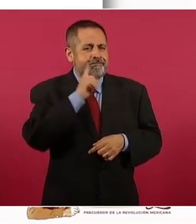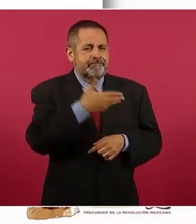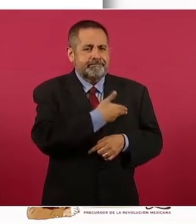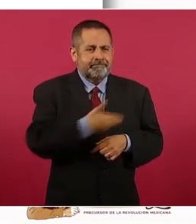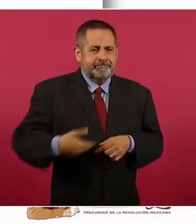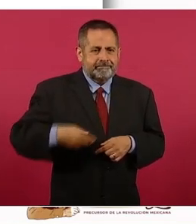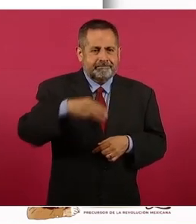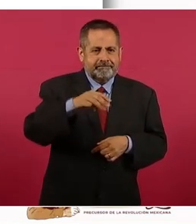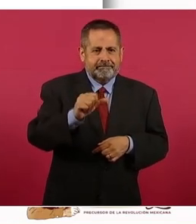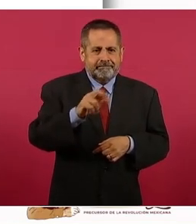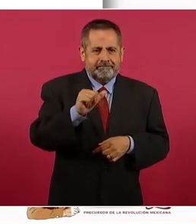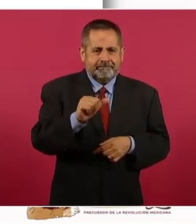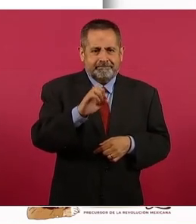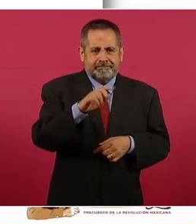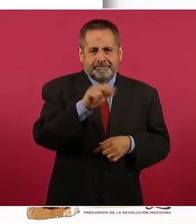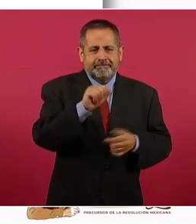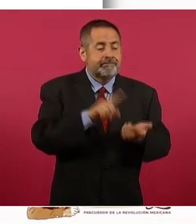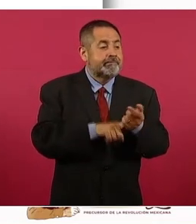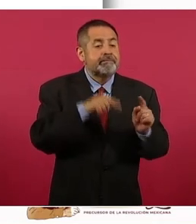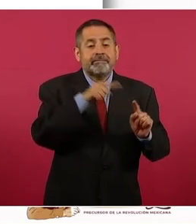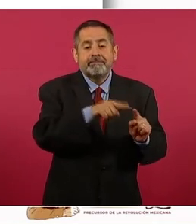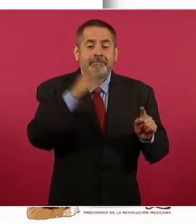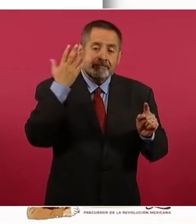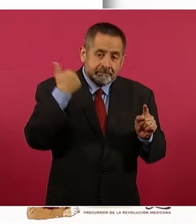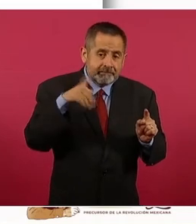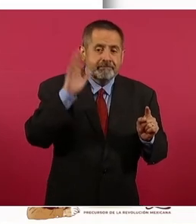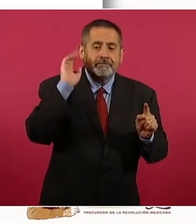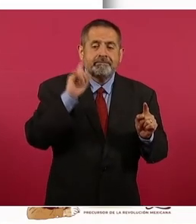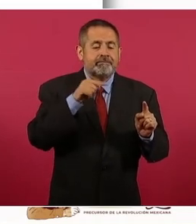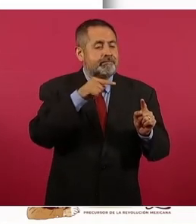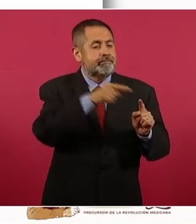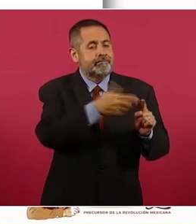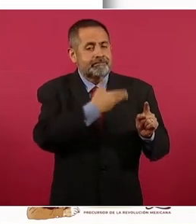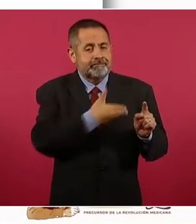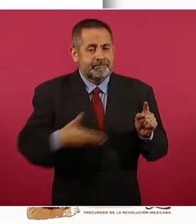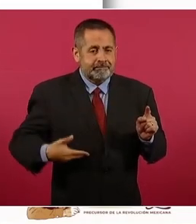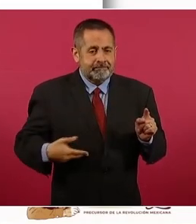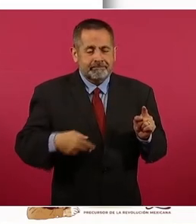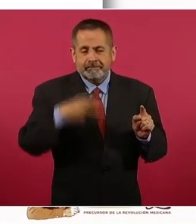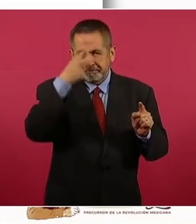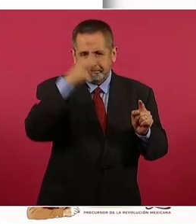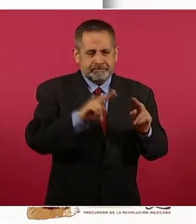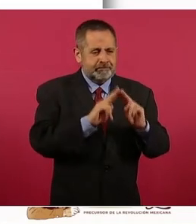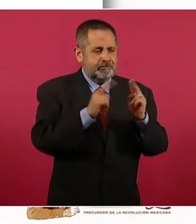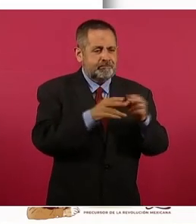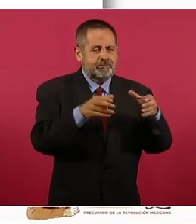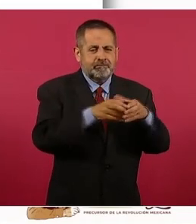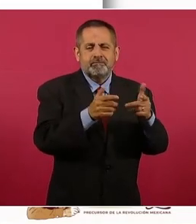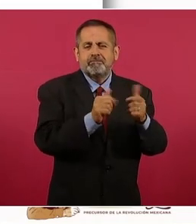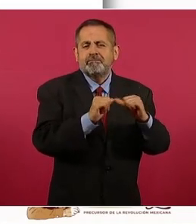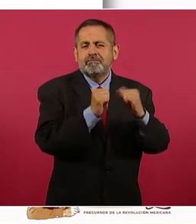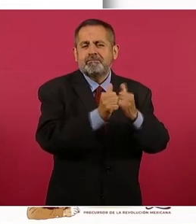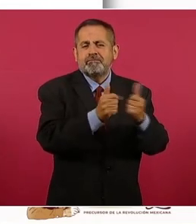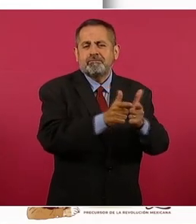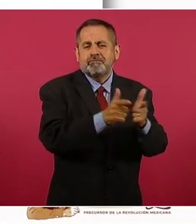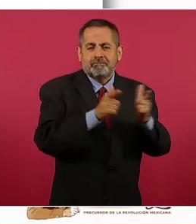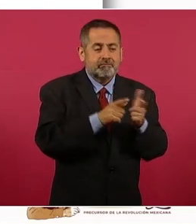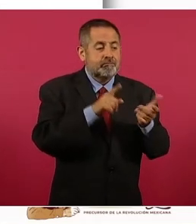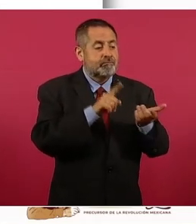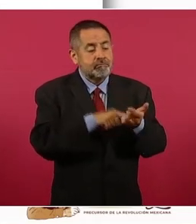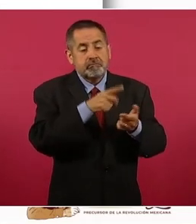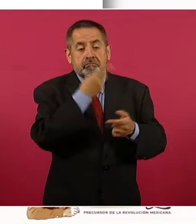Elena Morera, fue presidenta también de México Unido contra la Delincuencia y dice que es columnista y